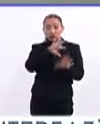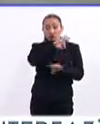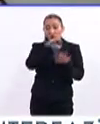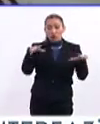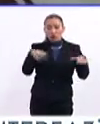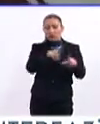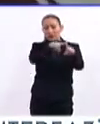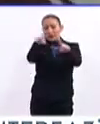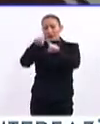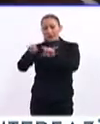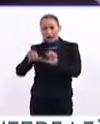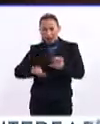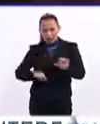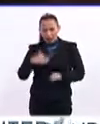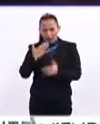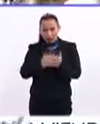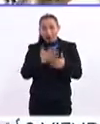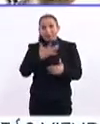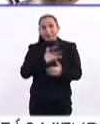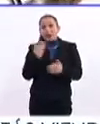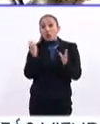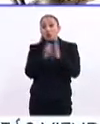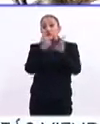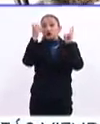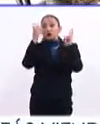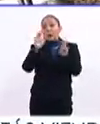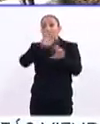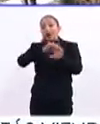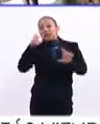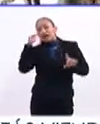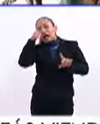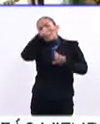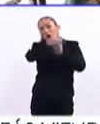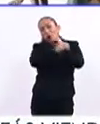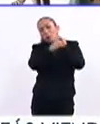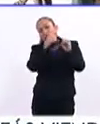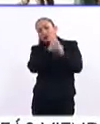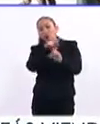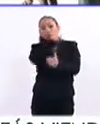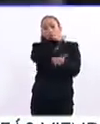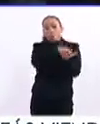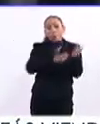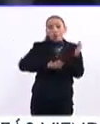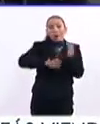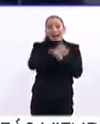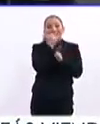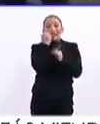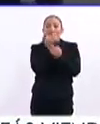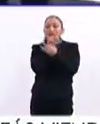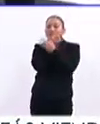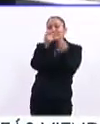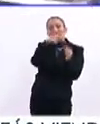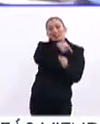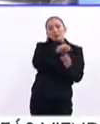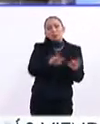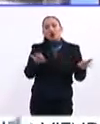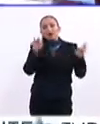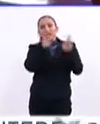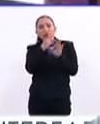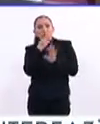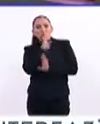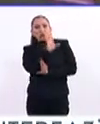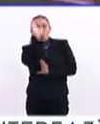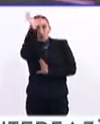entre la amplia gama de actividades, cuenta con el curso Más Allá del Objeto, Espacio, que busca difundir la importancia del